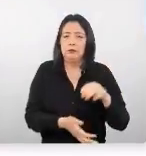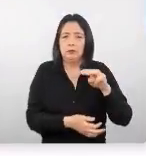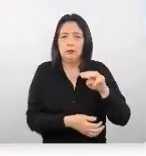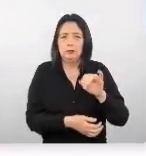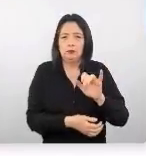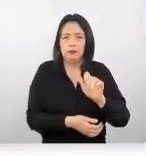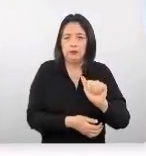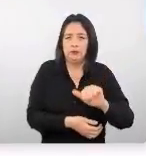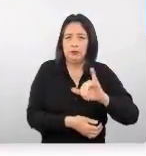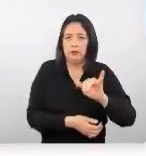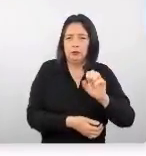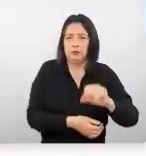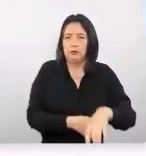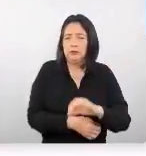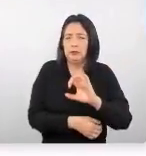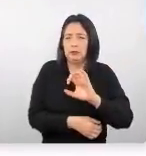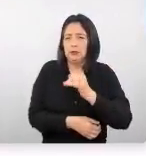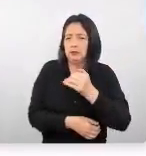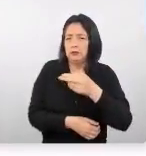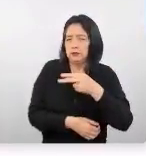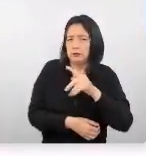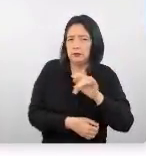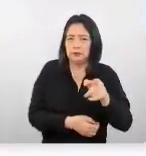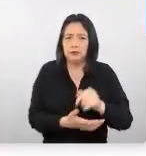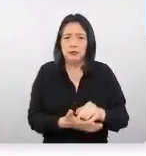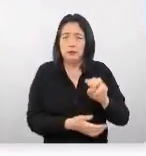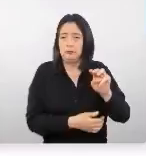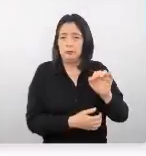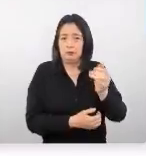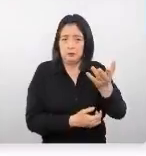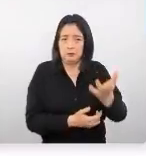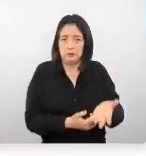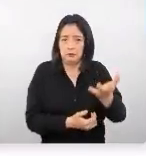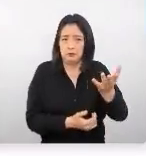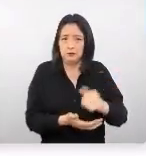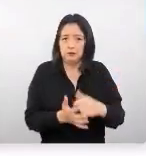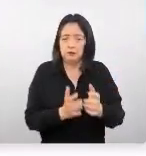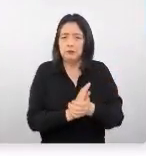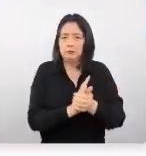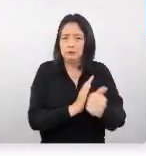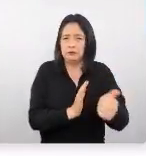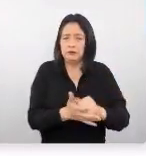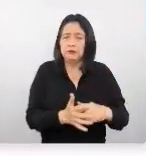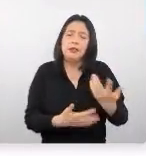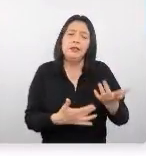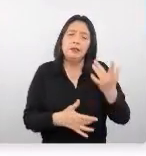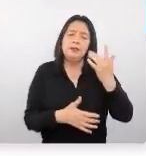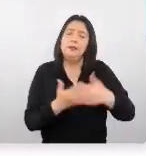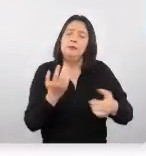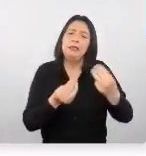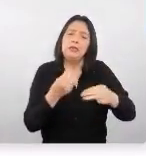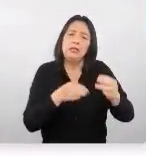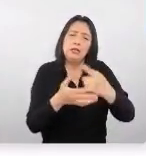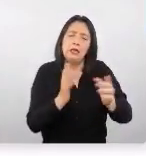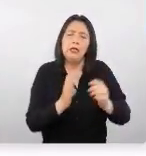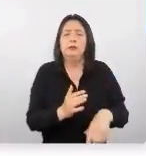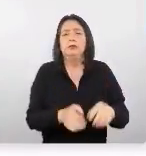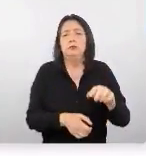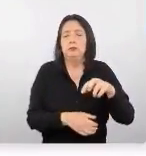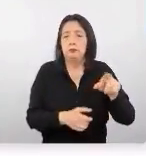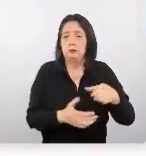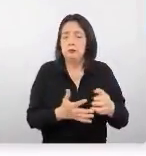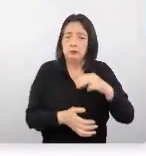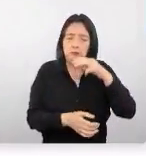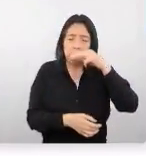Rosas y Cintia Herrera. María José se desempeña como especialista en la inteligencia de mercados turísticos en PROM Perú. Es magíster de marketing